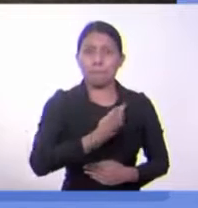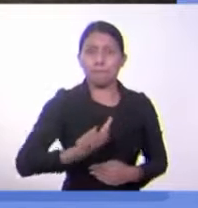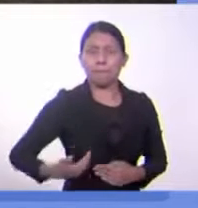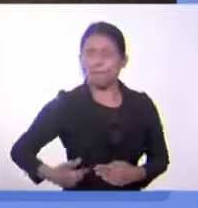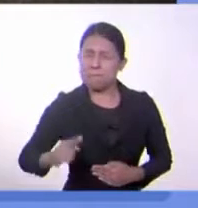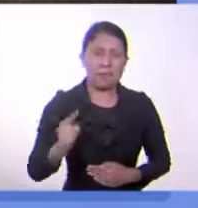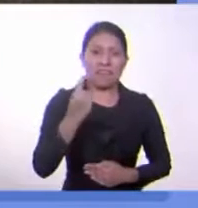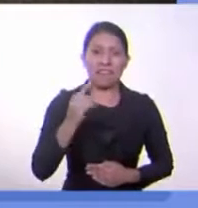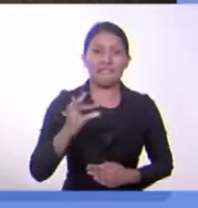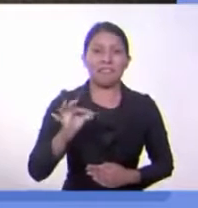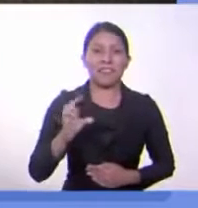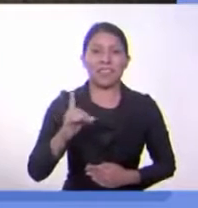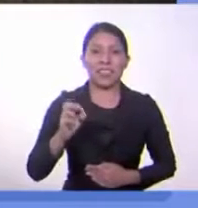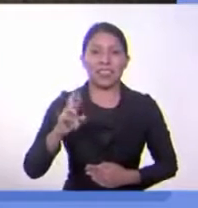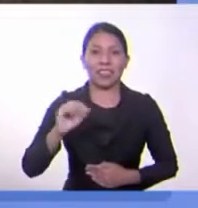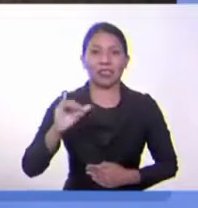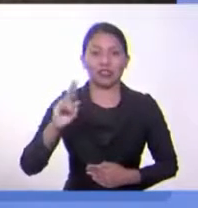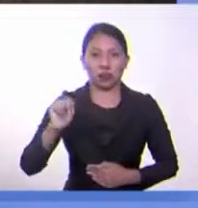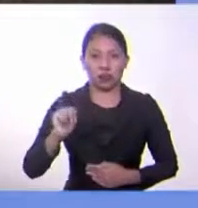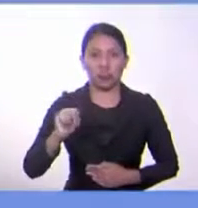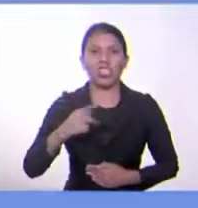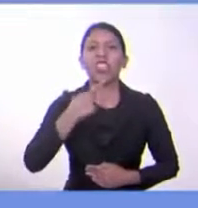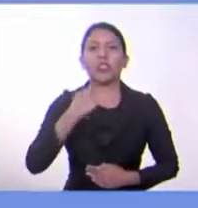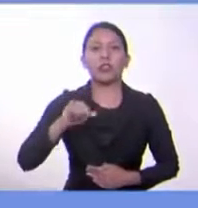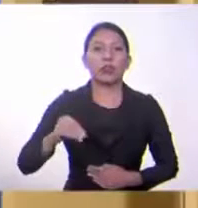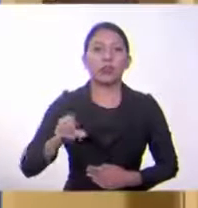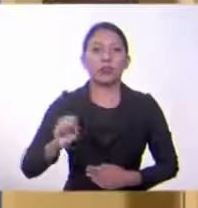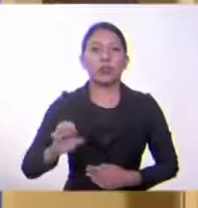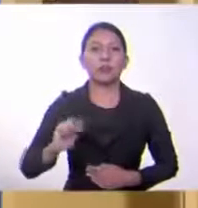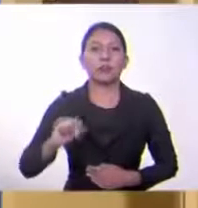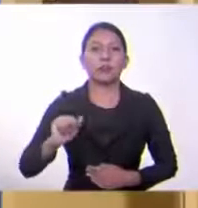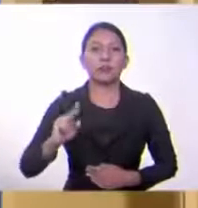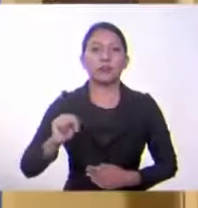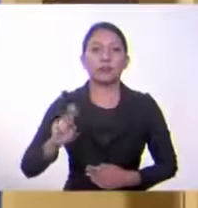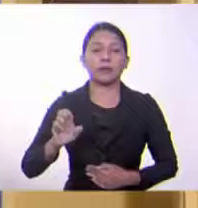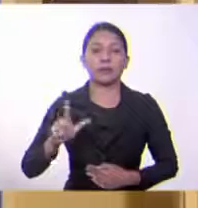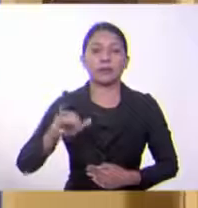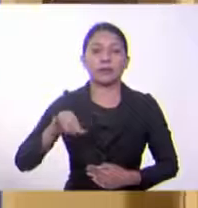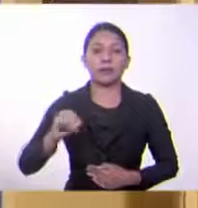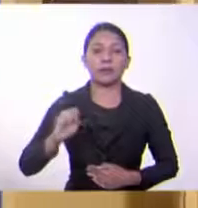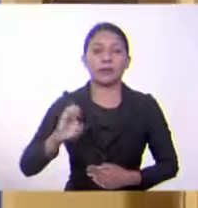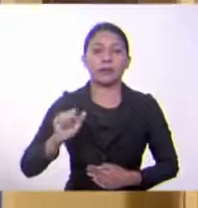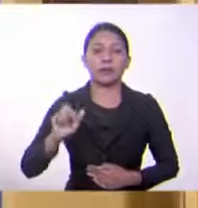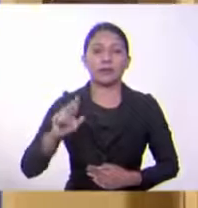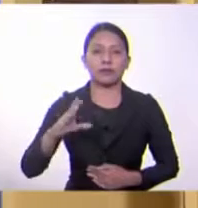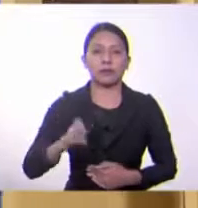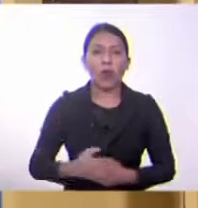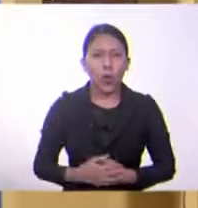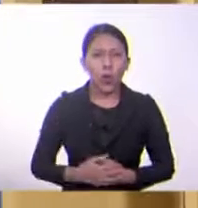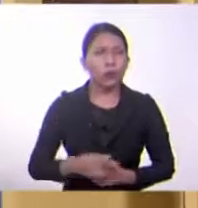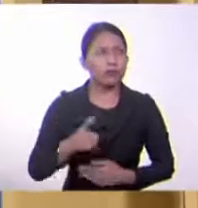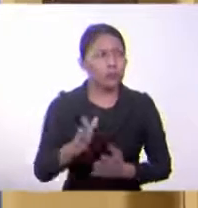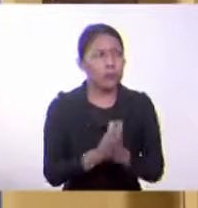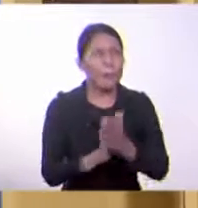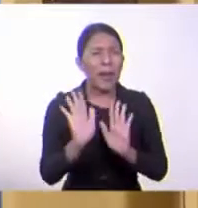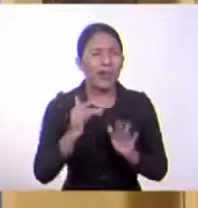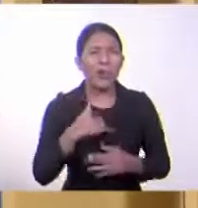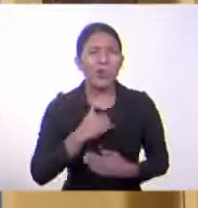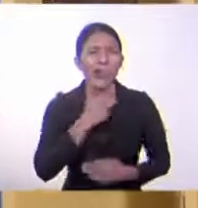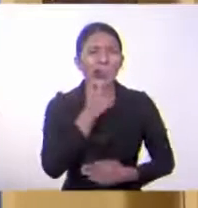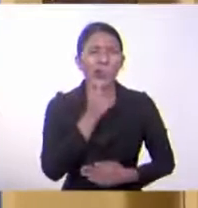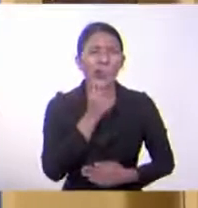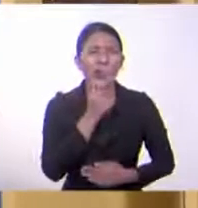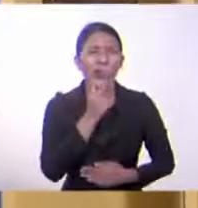Federación Centroamericana, a Manuel José Arce. Muy interesante todos esos datos, Alba, pero aquí me surge una duda, y es que si de alguna